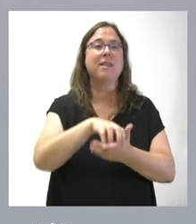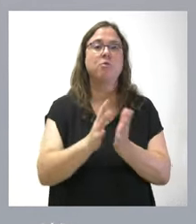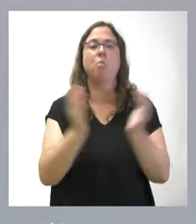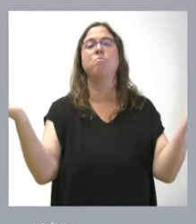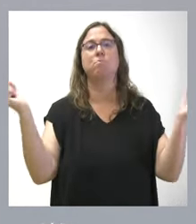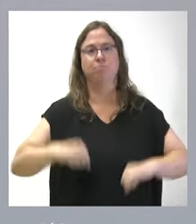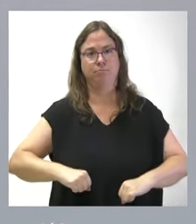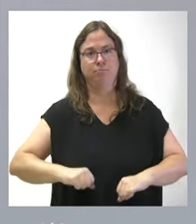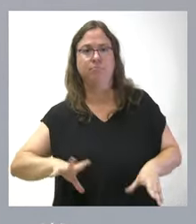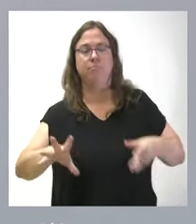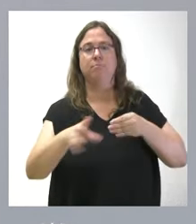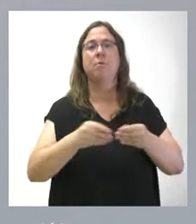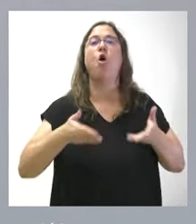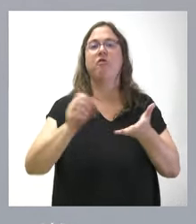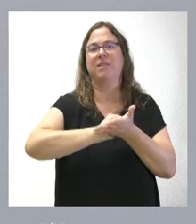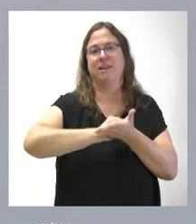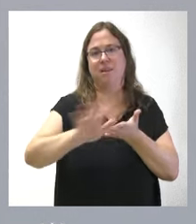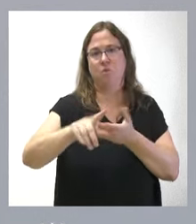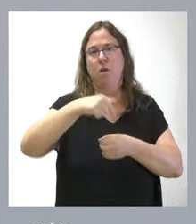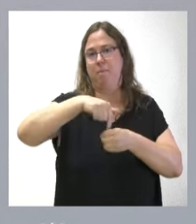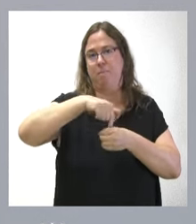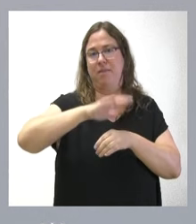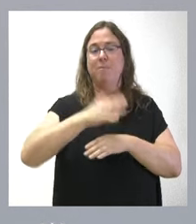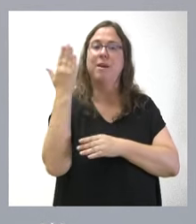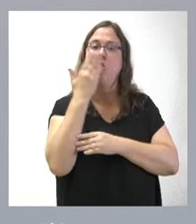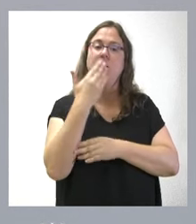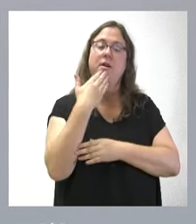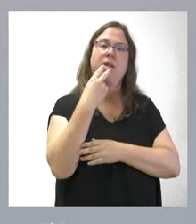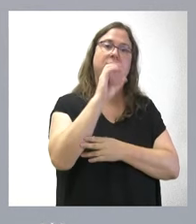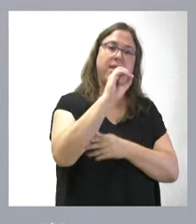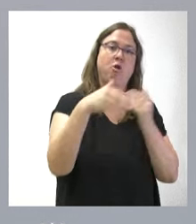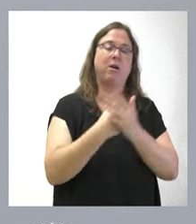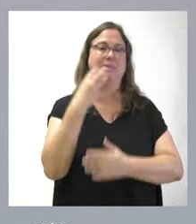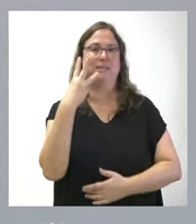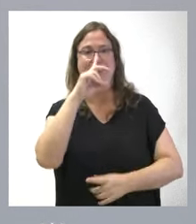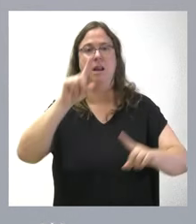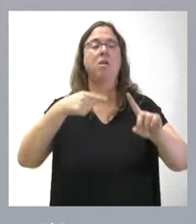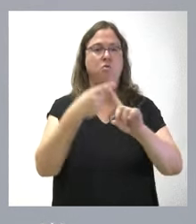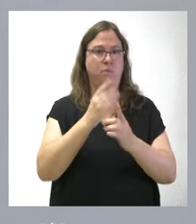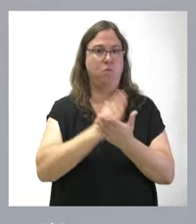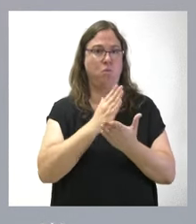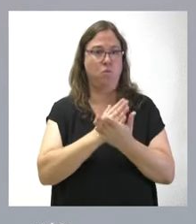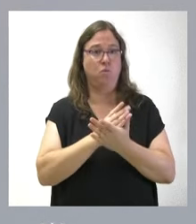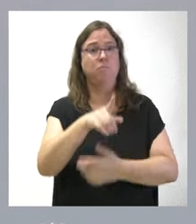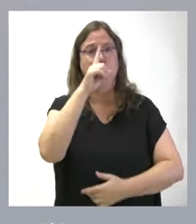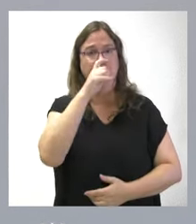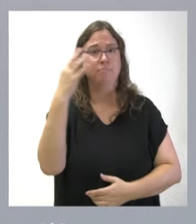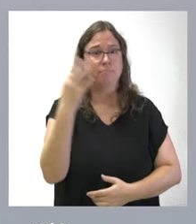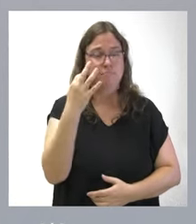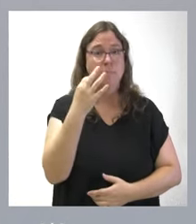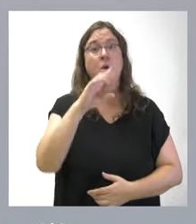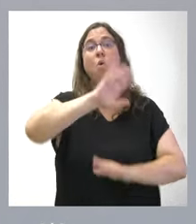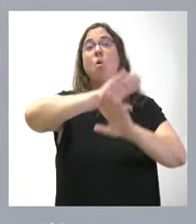adheridos a la oferta gratuita de plazas para escolares de 0 a 3 años en el próximo curso. Recordarán ustedes que en el último